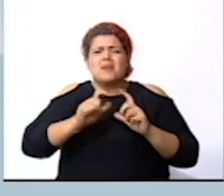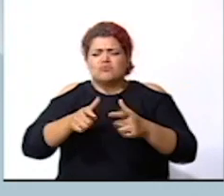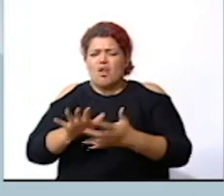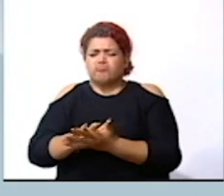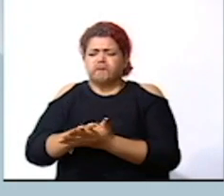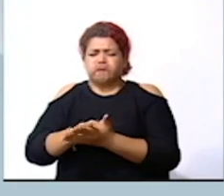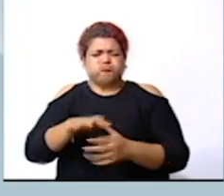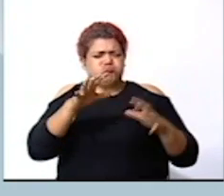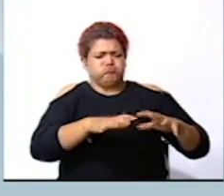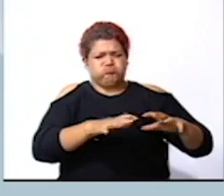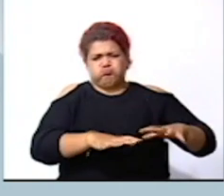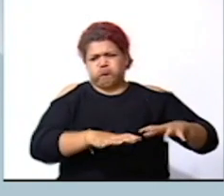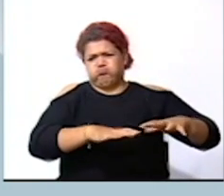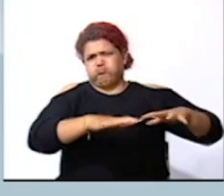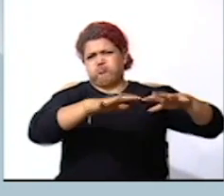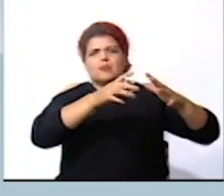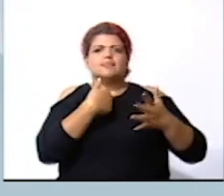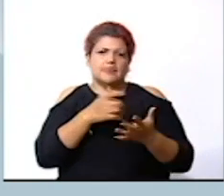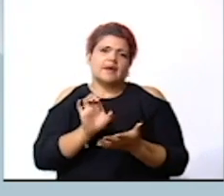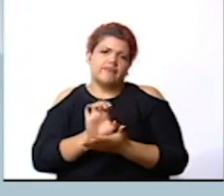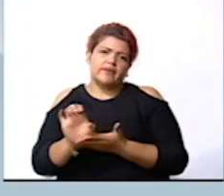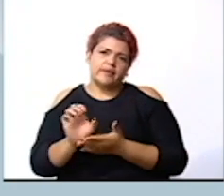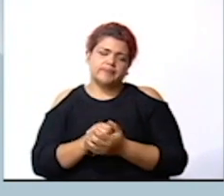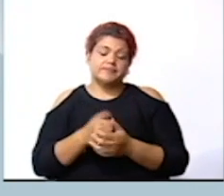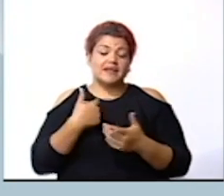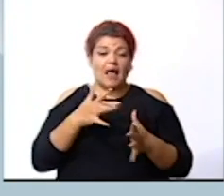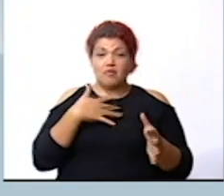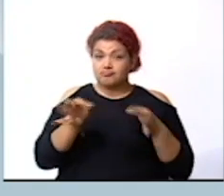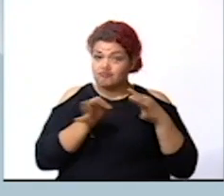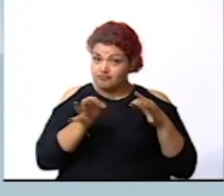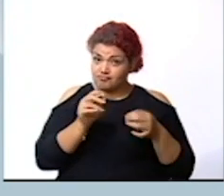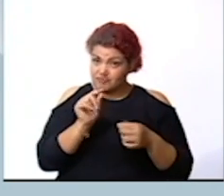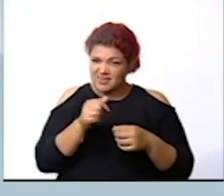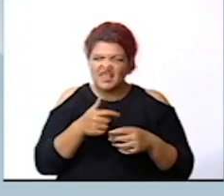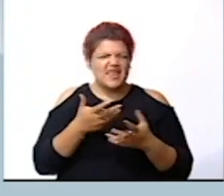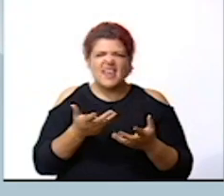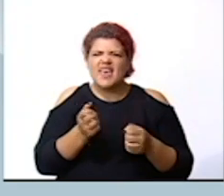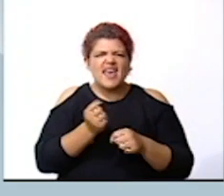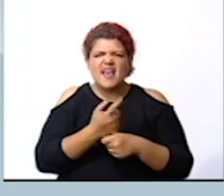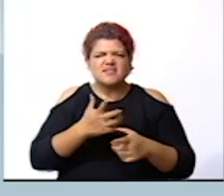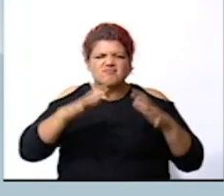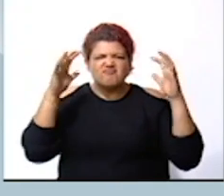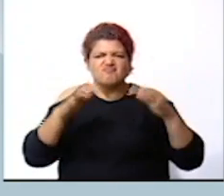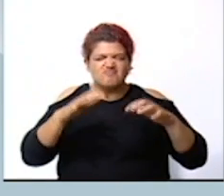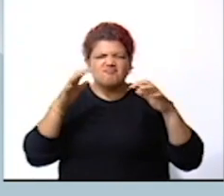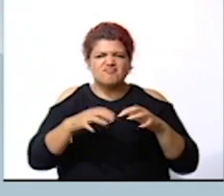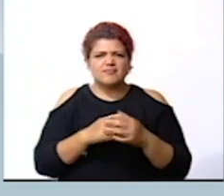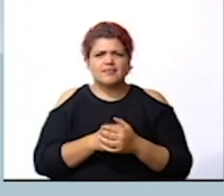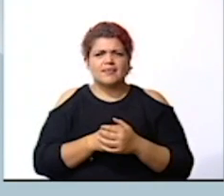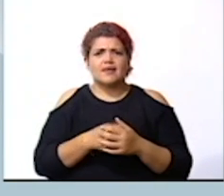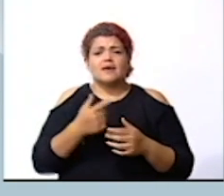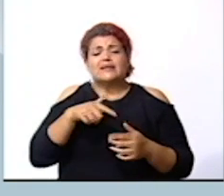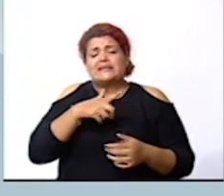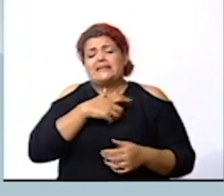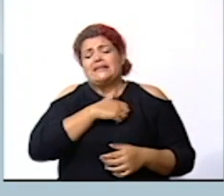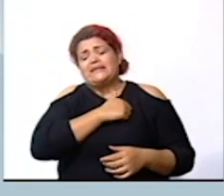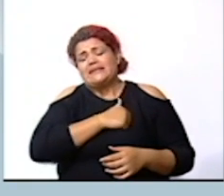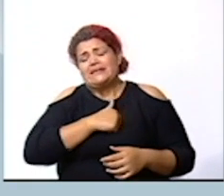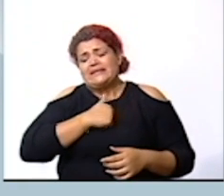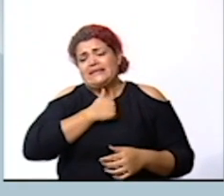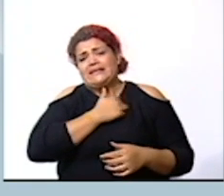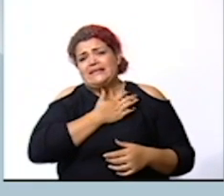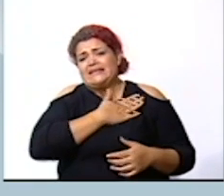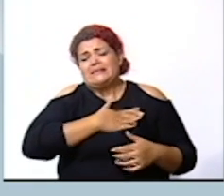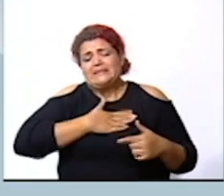ahora sí ya que les expliqué un poquito con respecto a que la inundación y que lamentablemente las